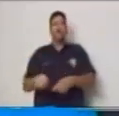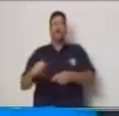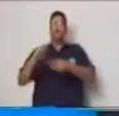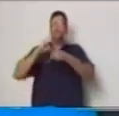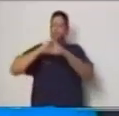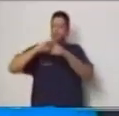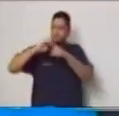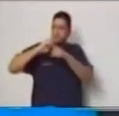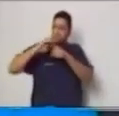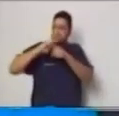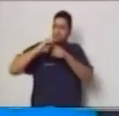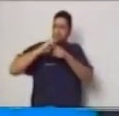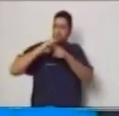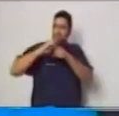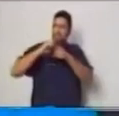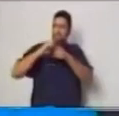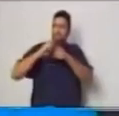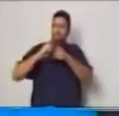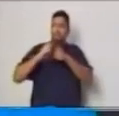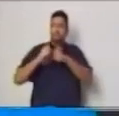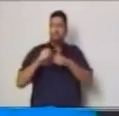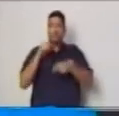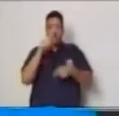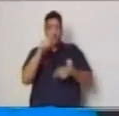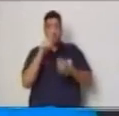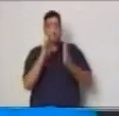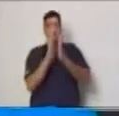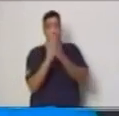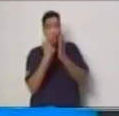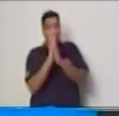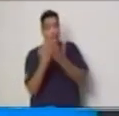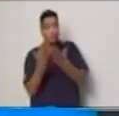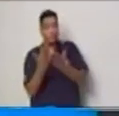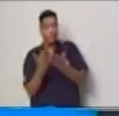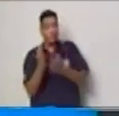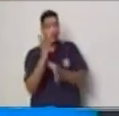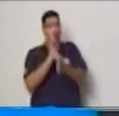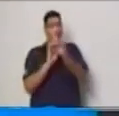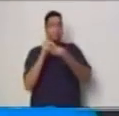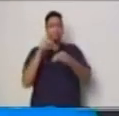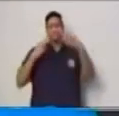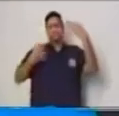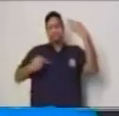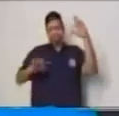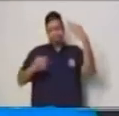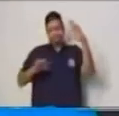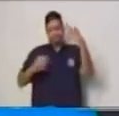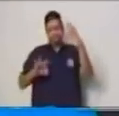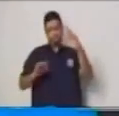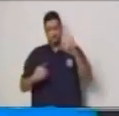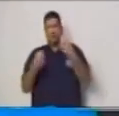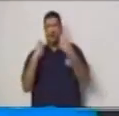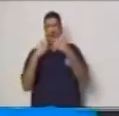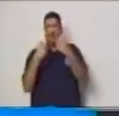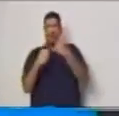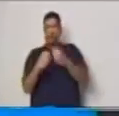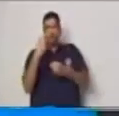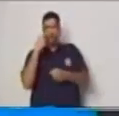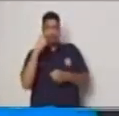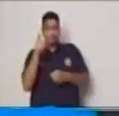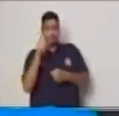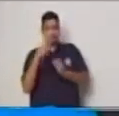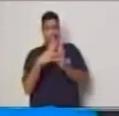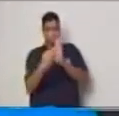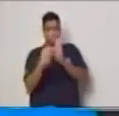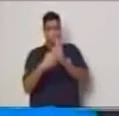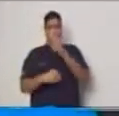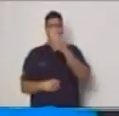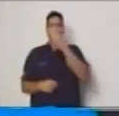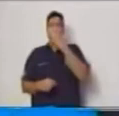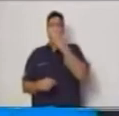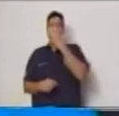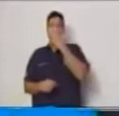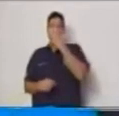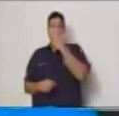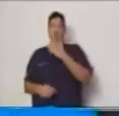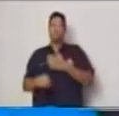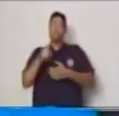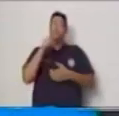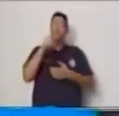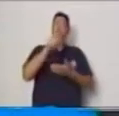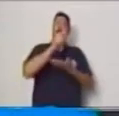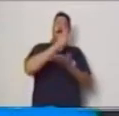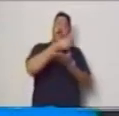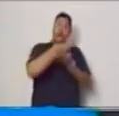y en tu cuaderno o en tu hoja realiza lo siguiente escribe